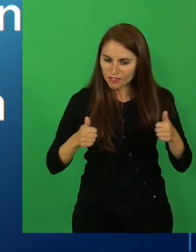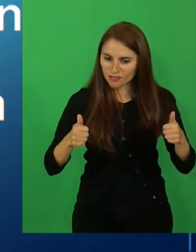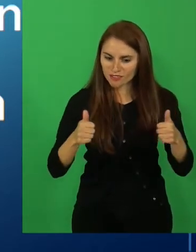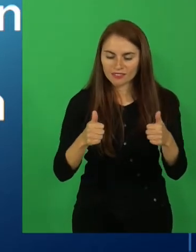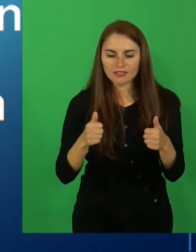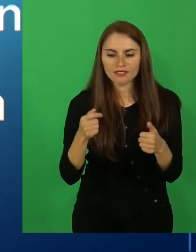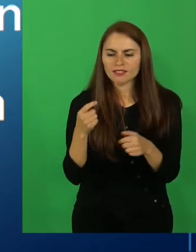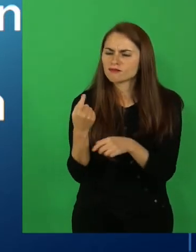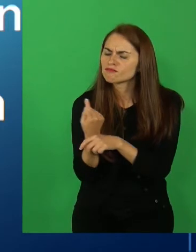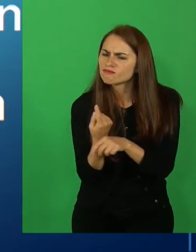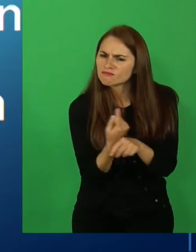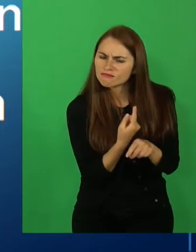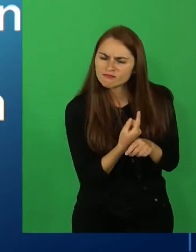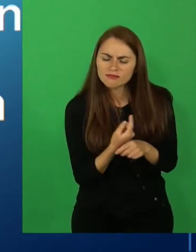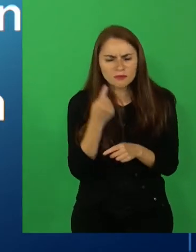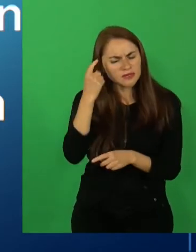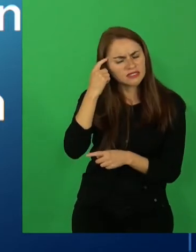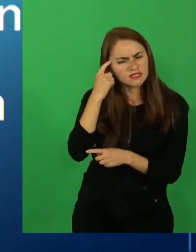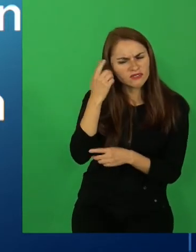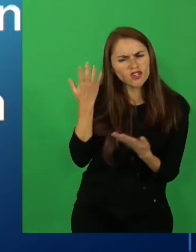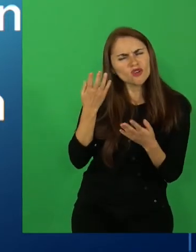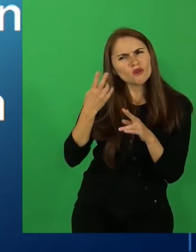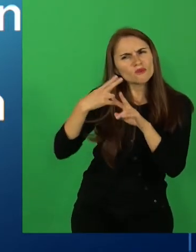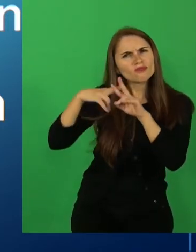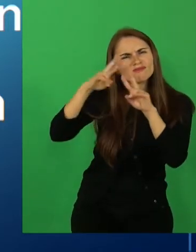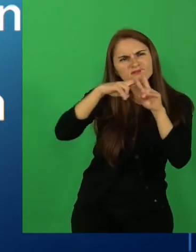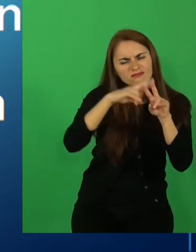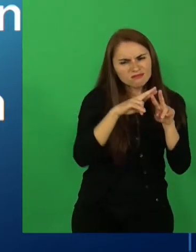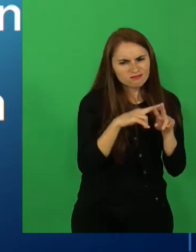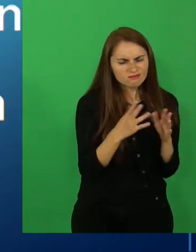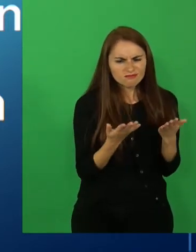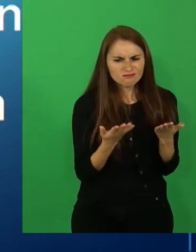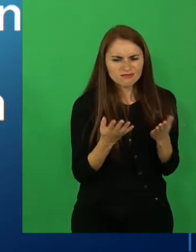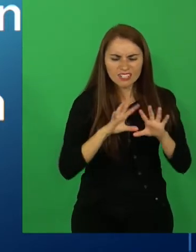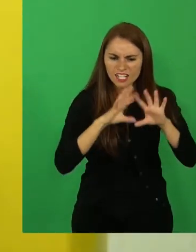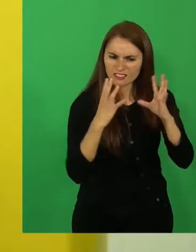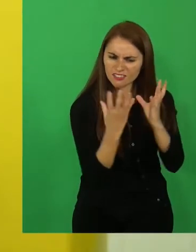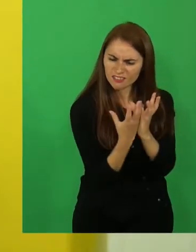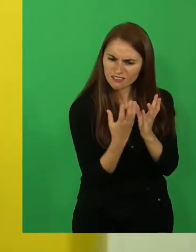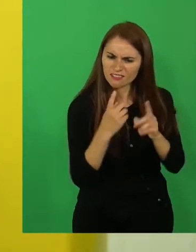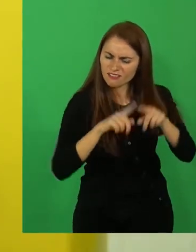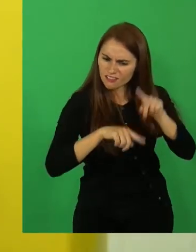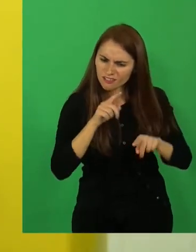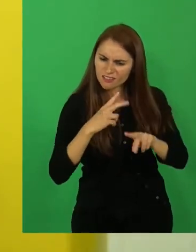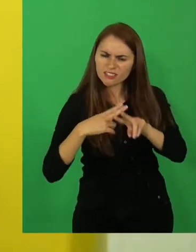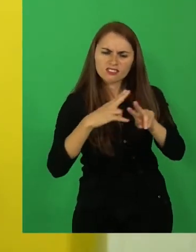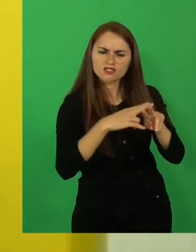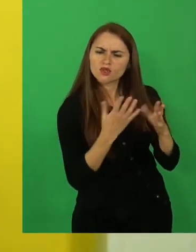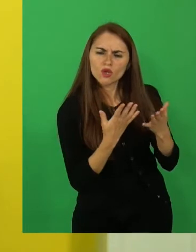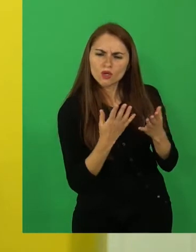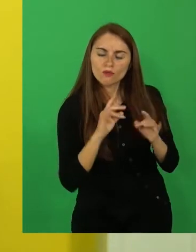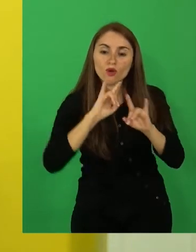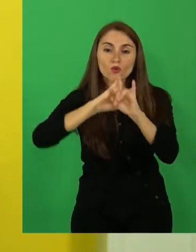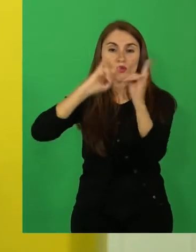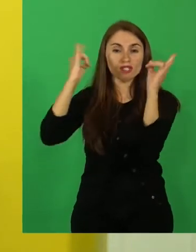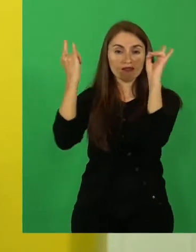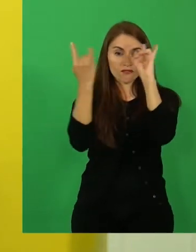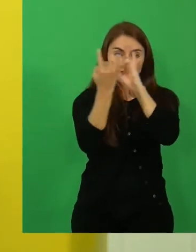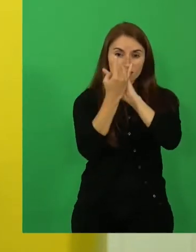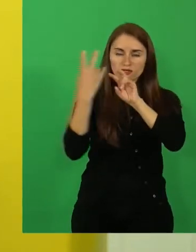planteaban cómo se habrá creado la tierra, el universo